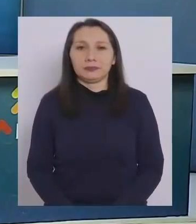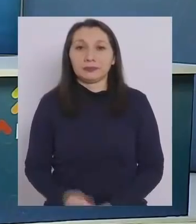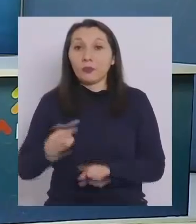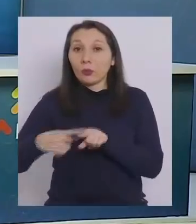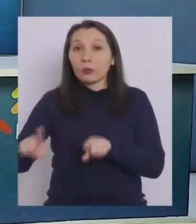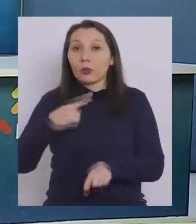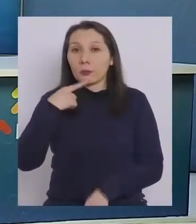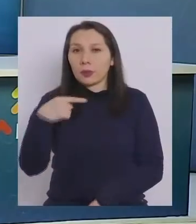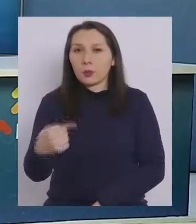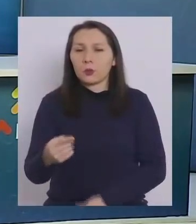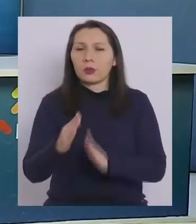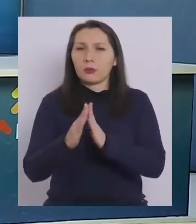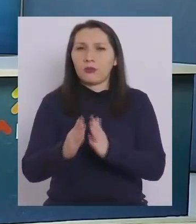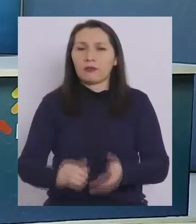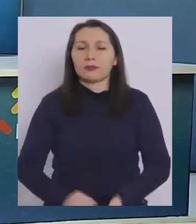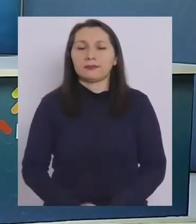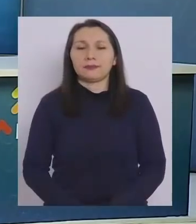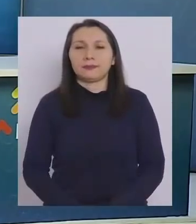Siguiente pregunta, por favor.